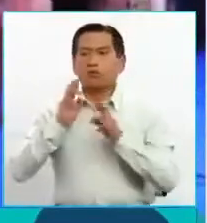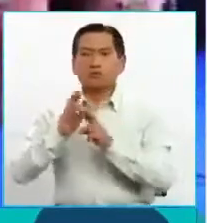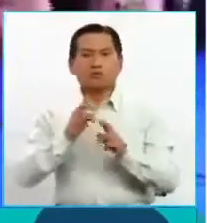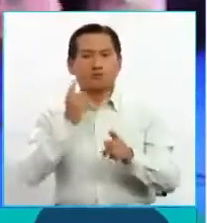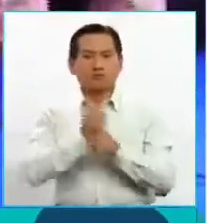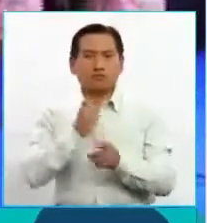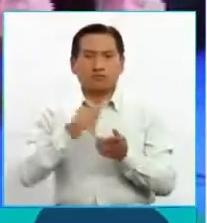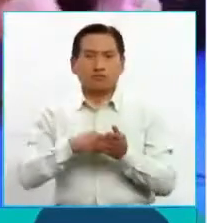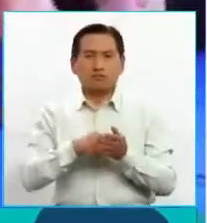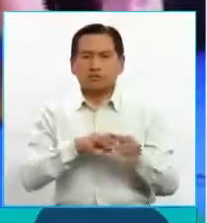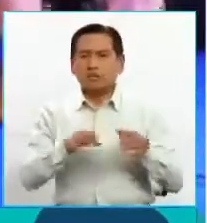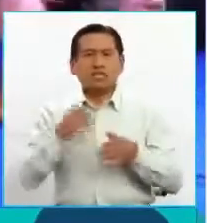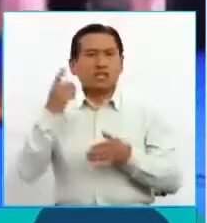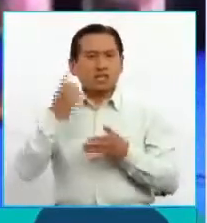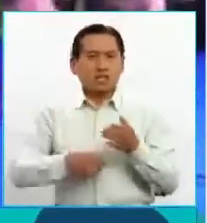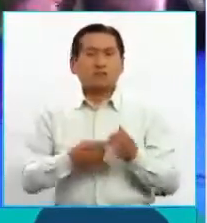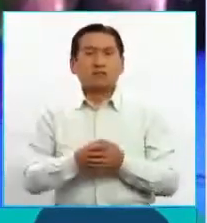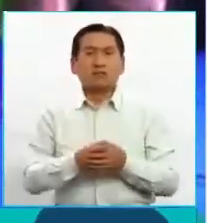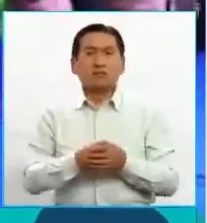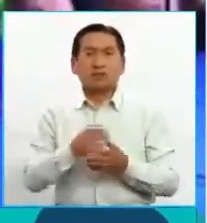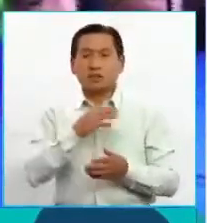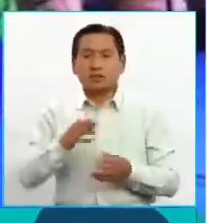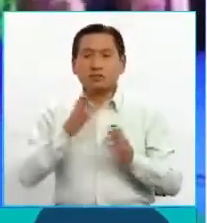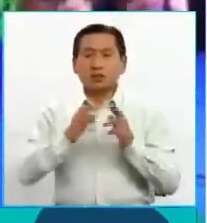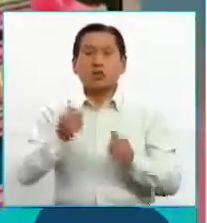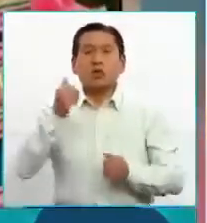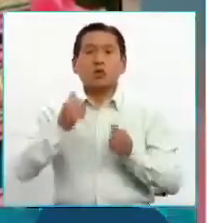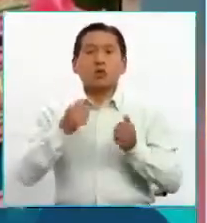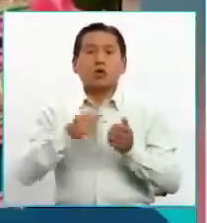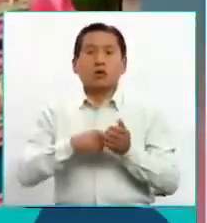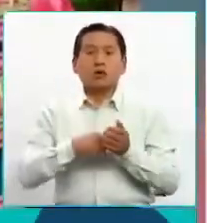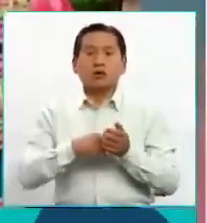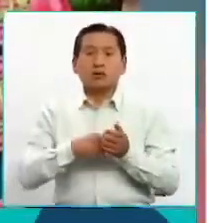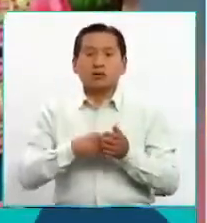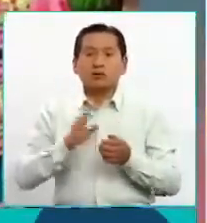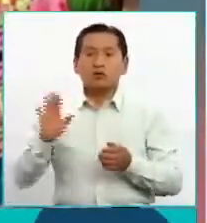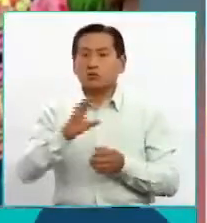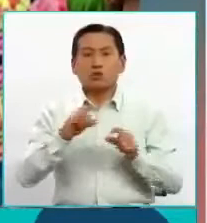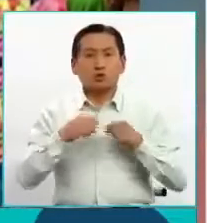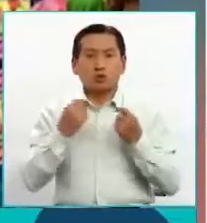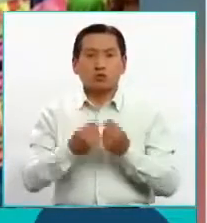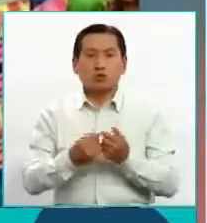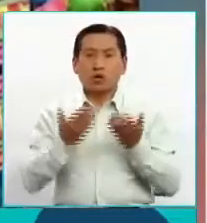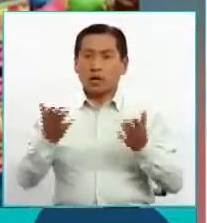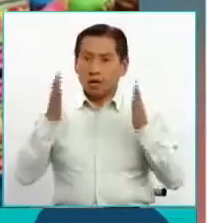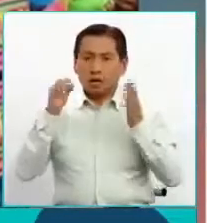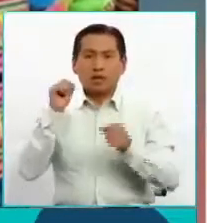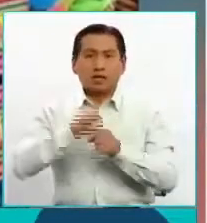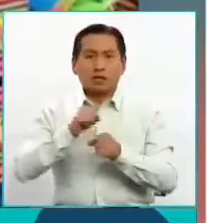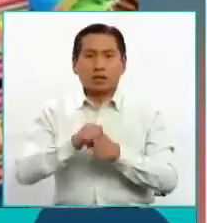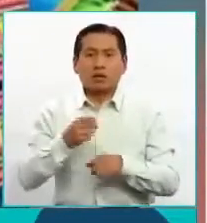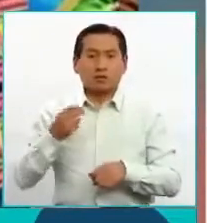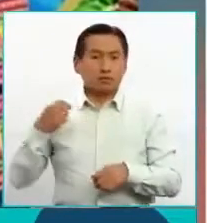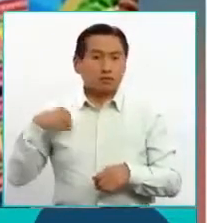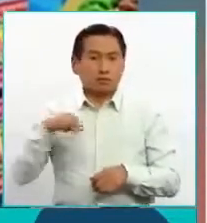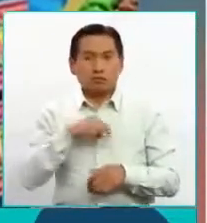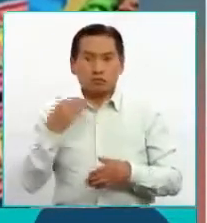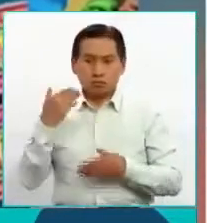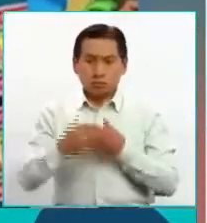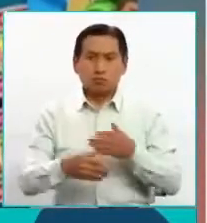qué estamos haciendo y cuál va a ser la respuesta para este sector. Se está trabajando y hemos avanzado.